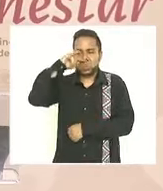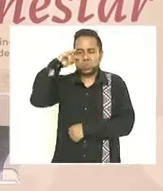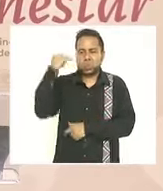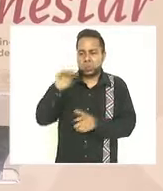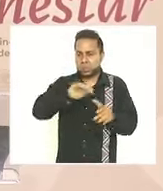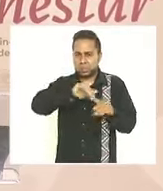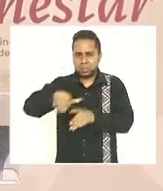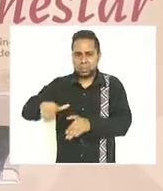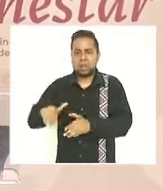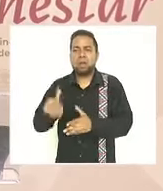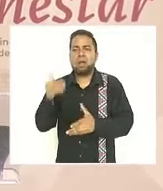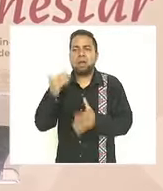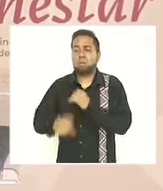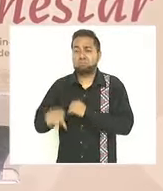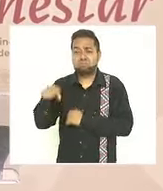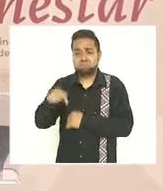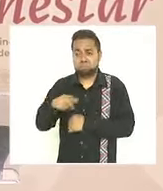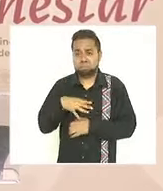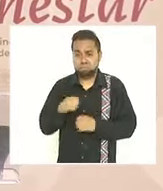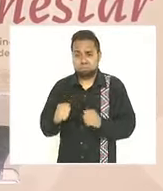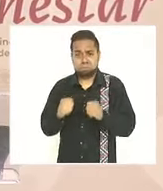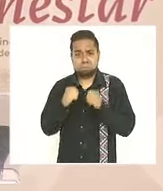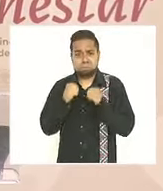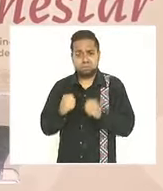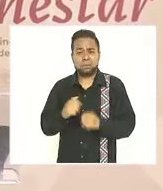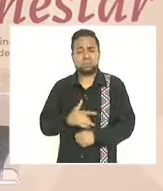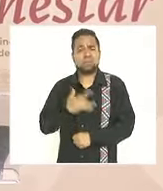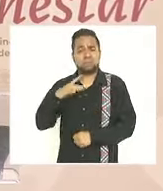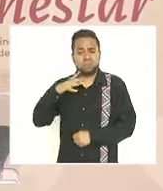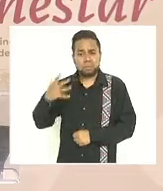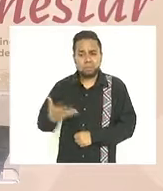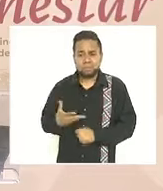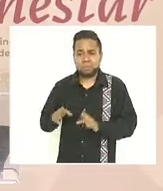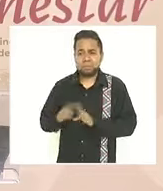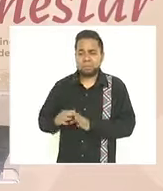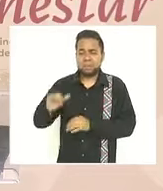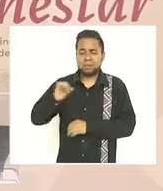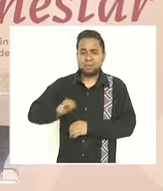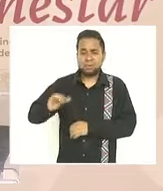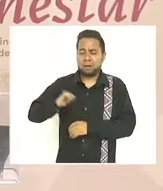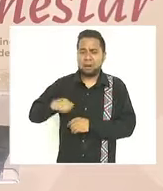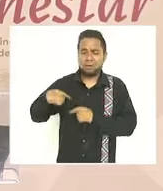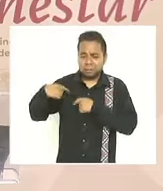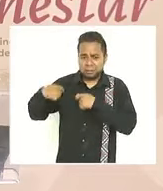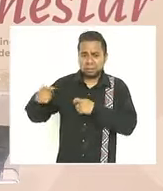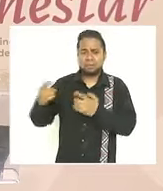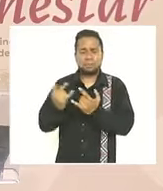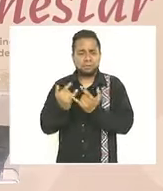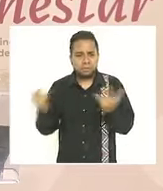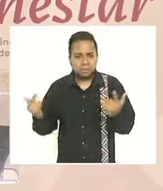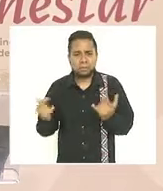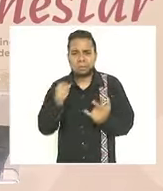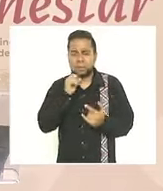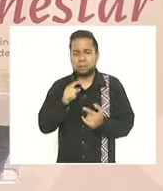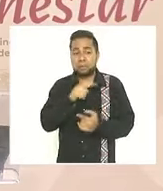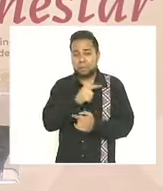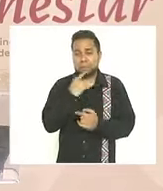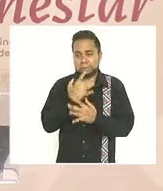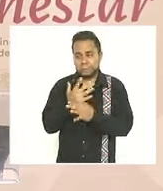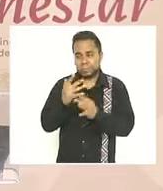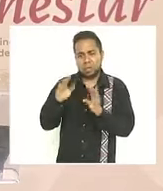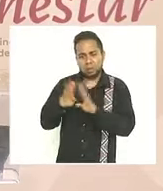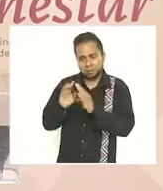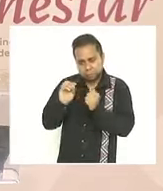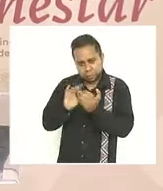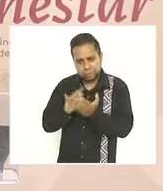tiene aquí un bastión que se enorgullece de sus orígenes de su historia y que le agradece con el